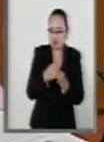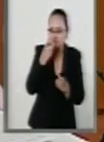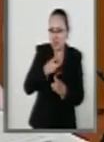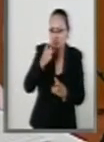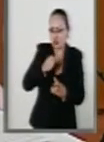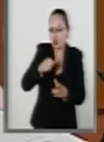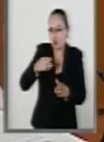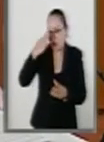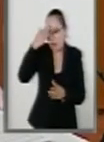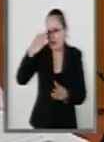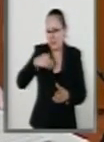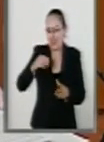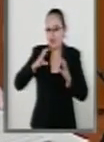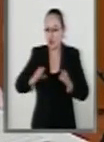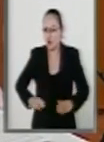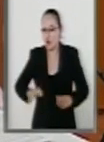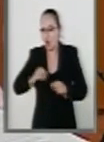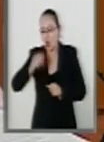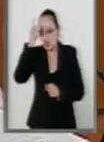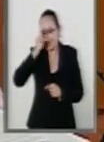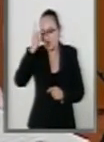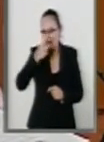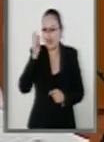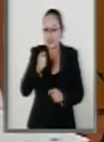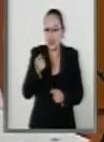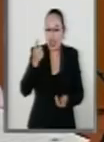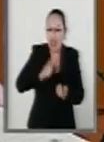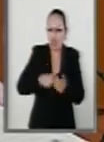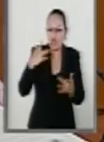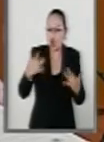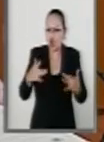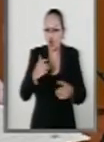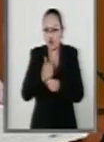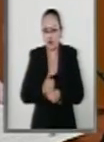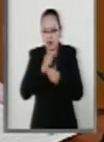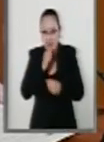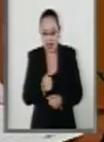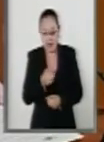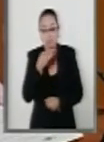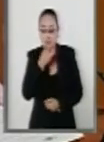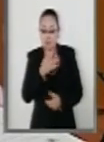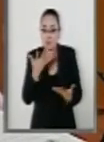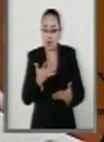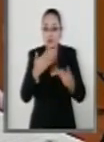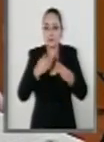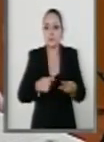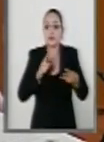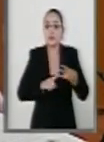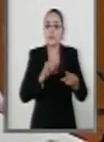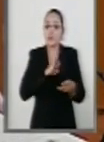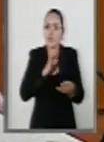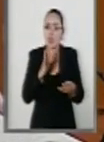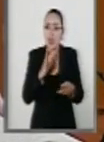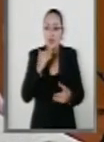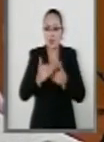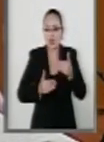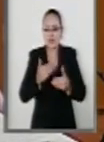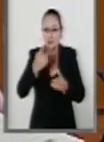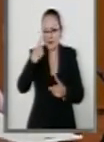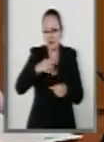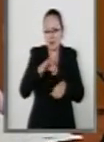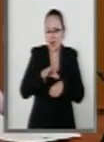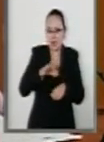o psicológica aunque no le cause dolor o sufrimiento o tercero, realice procedimientos